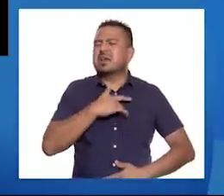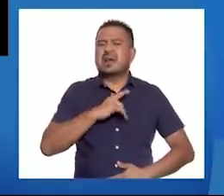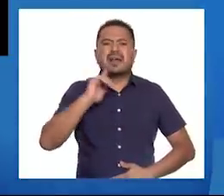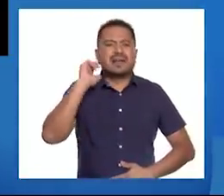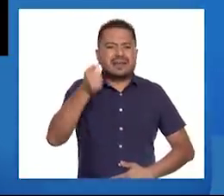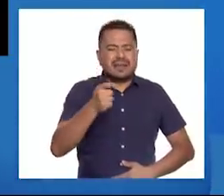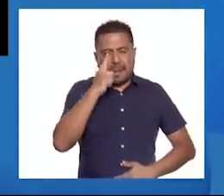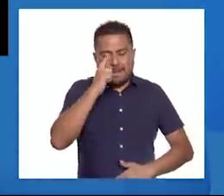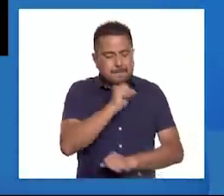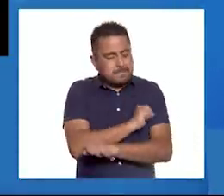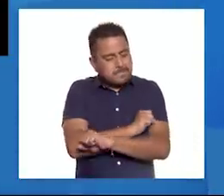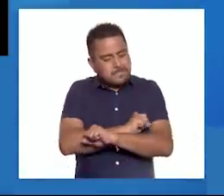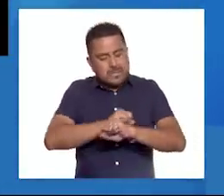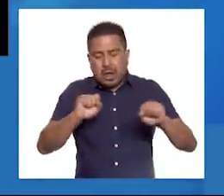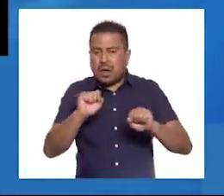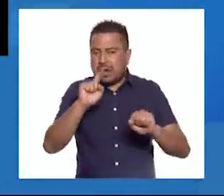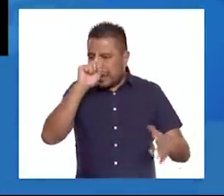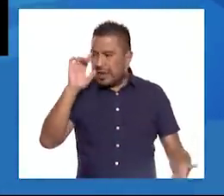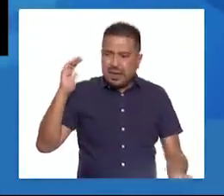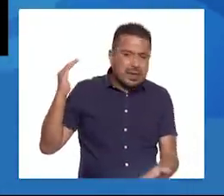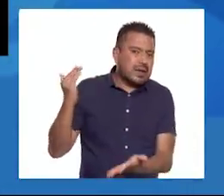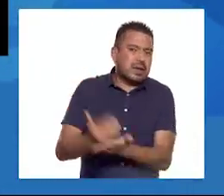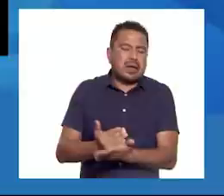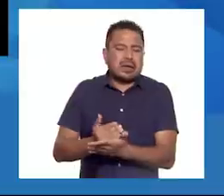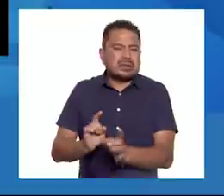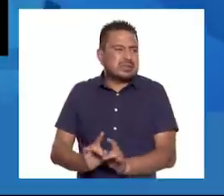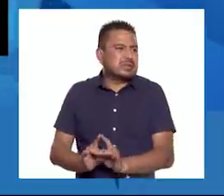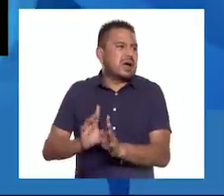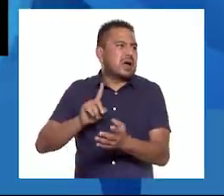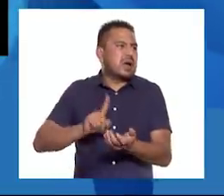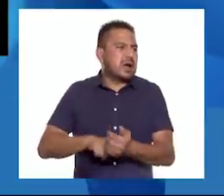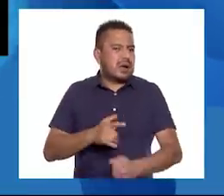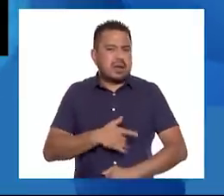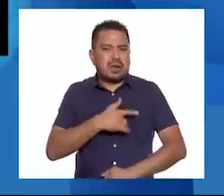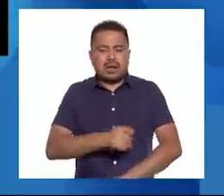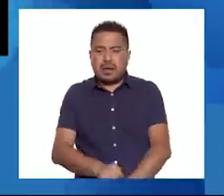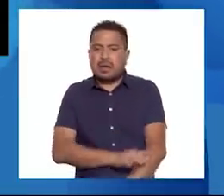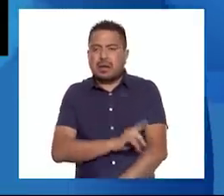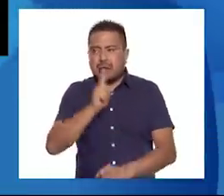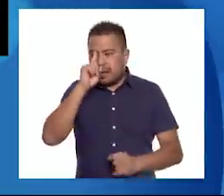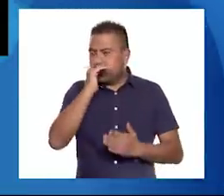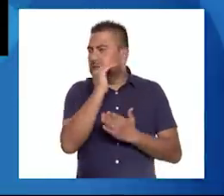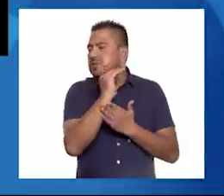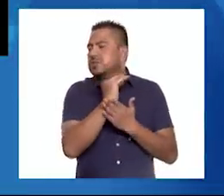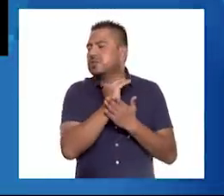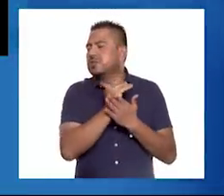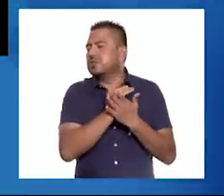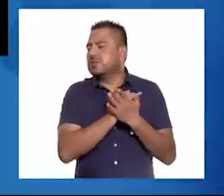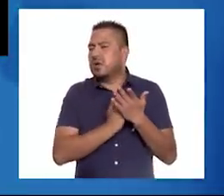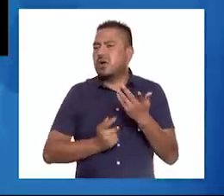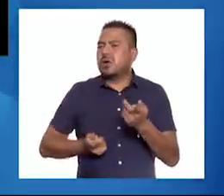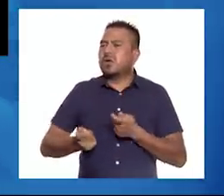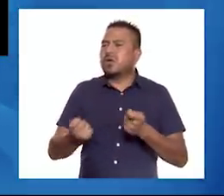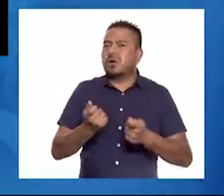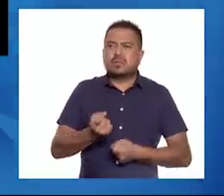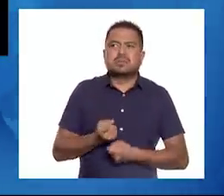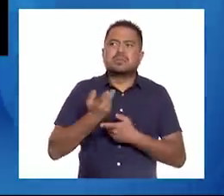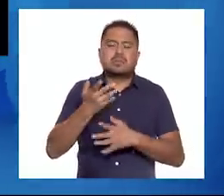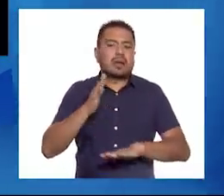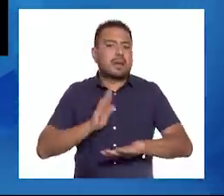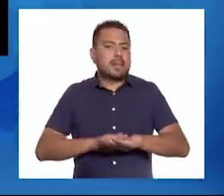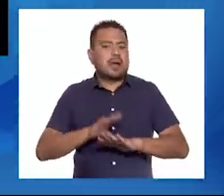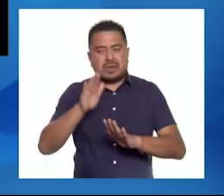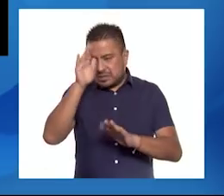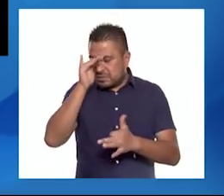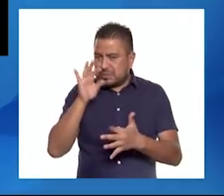estás por estallar, frena a lo que te esté provocando la emoción. Baja la intensidad para que puedas manifestar de manera